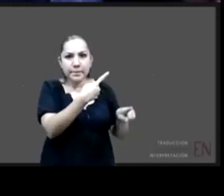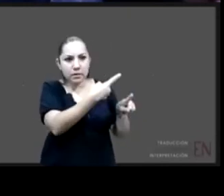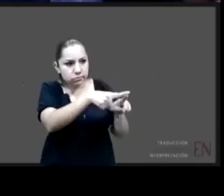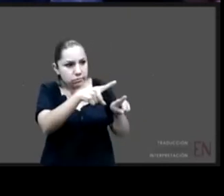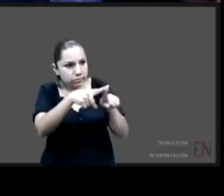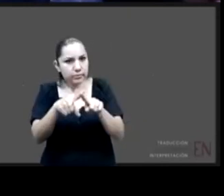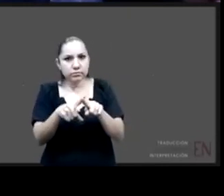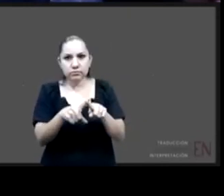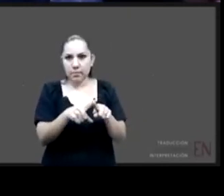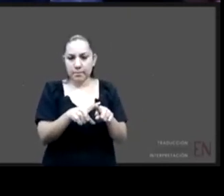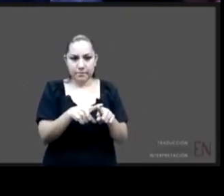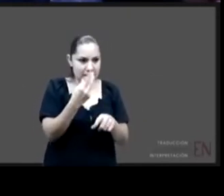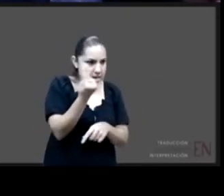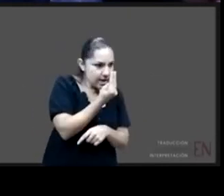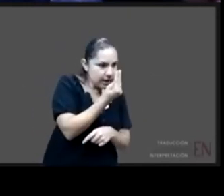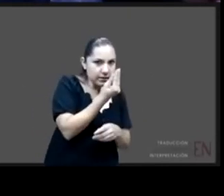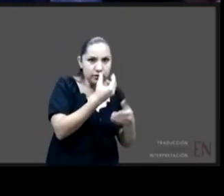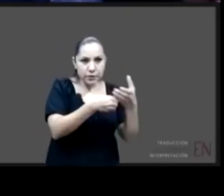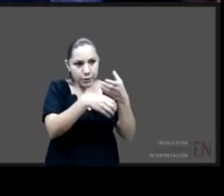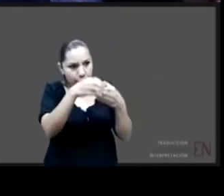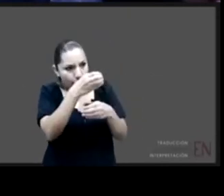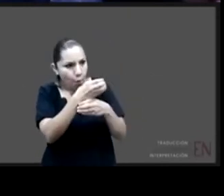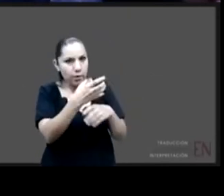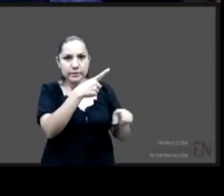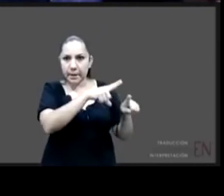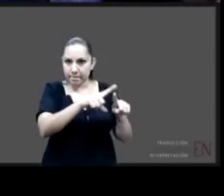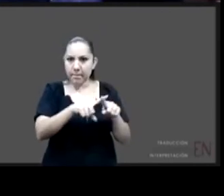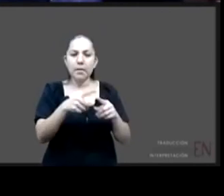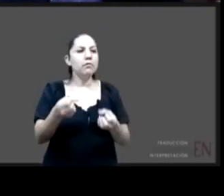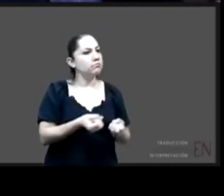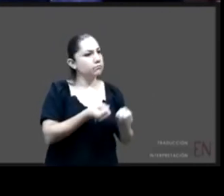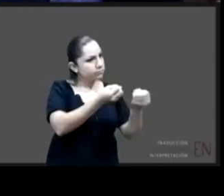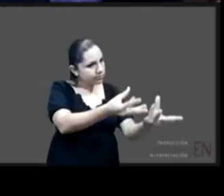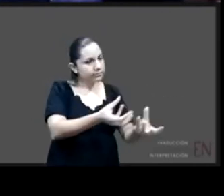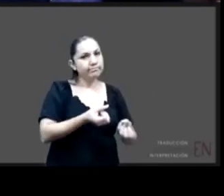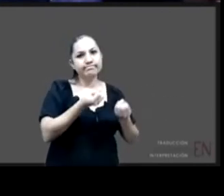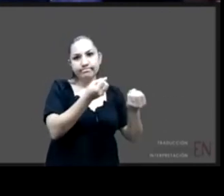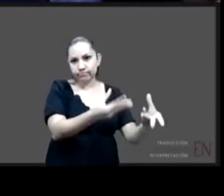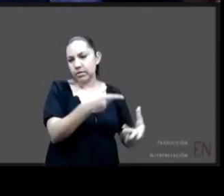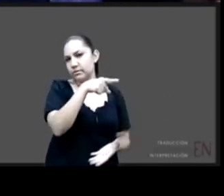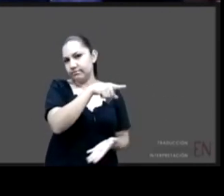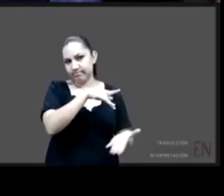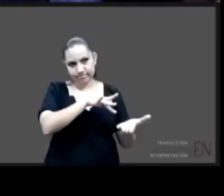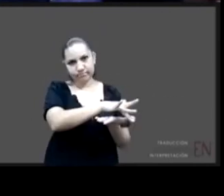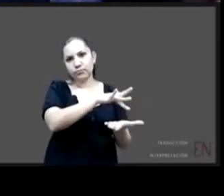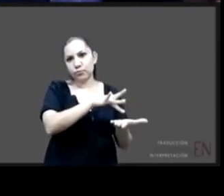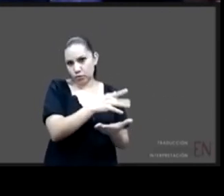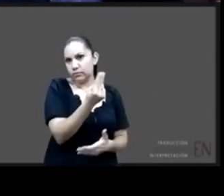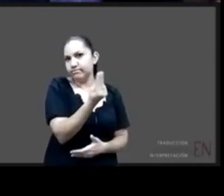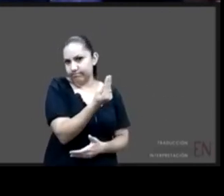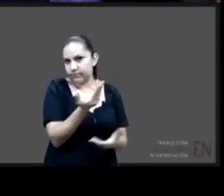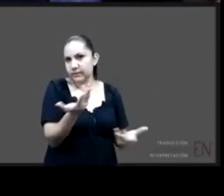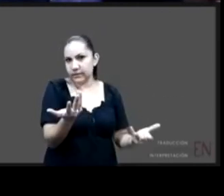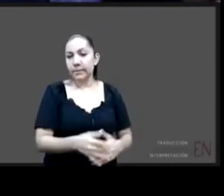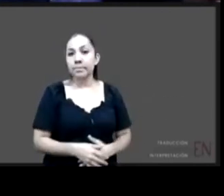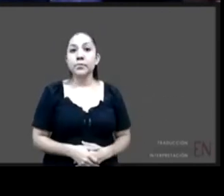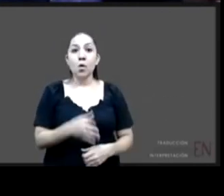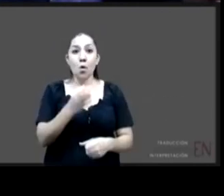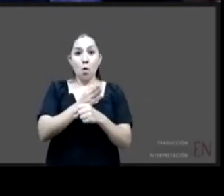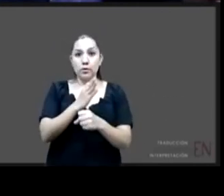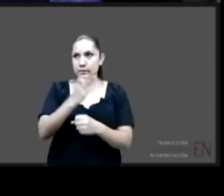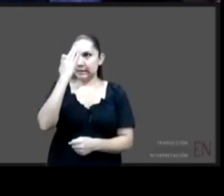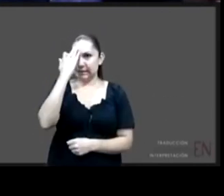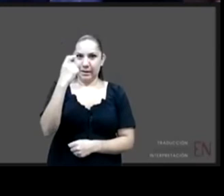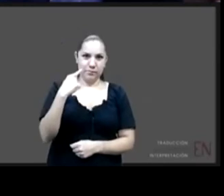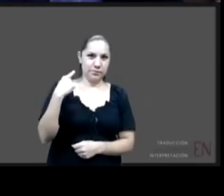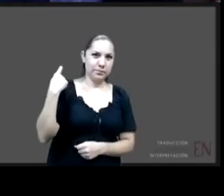del niño requiere de apoyo material y en este momento de una crisis global económica tan